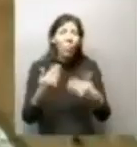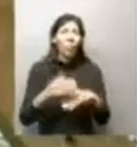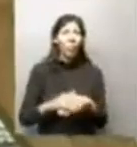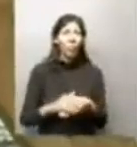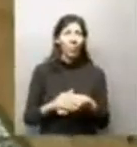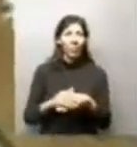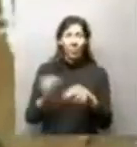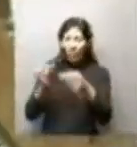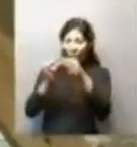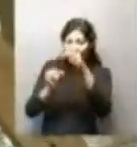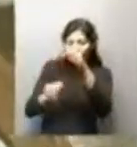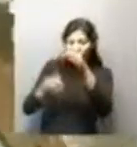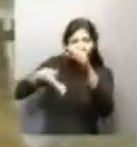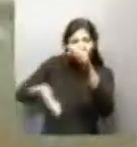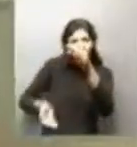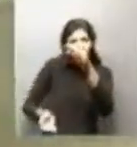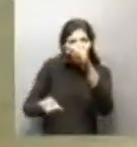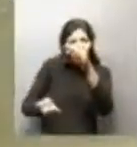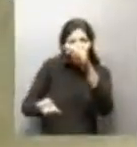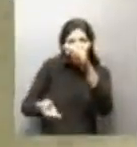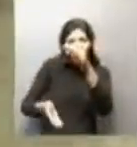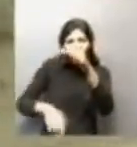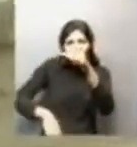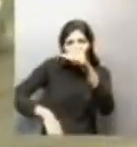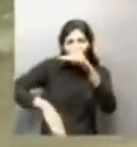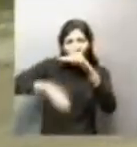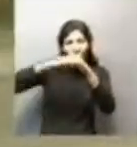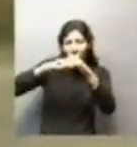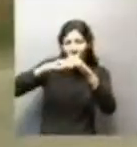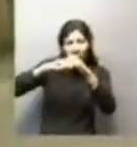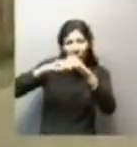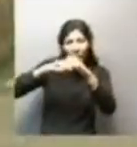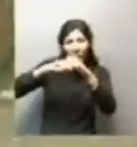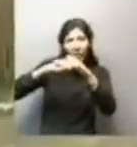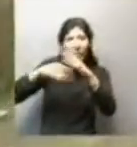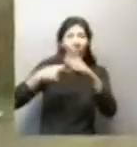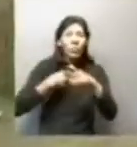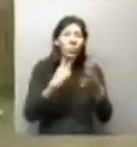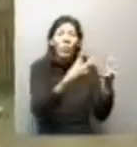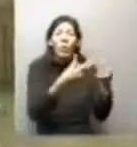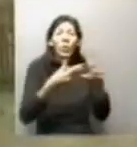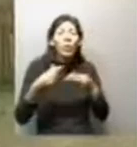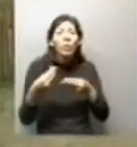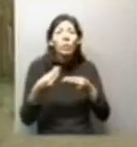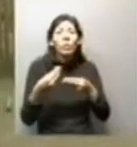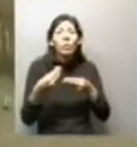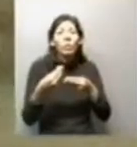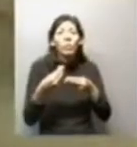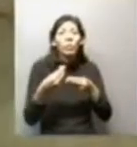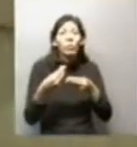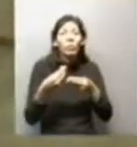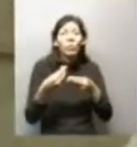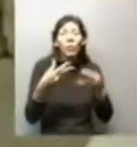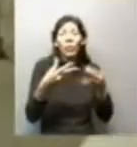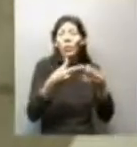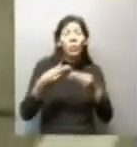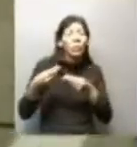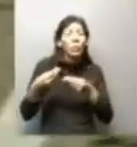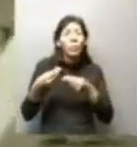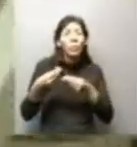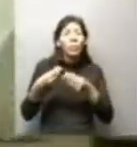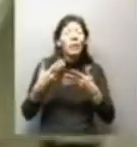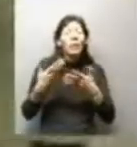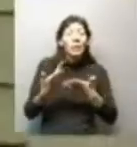que se me ha tapado el pozo y fui a pedir ayuda sin algo así, ¿cómo se llama? El CIC. Sí,